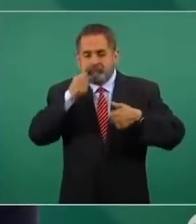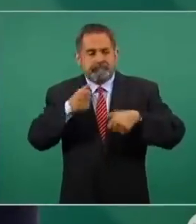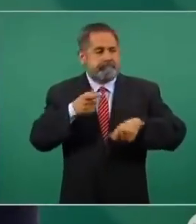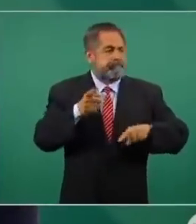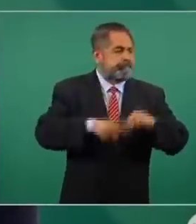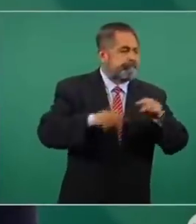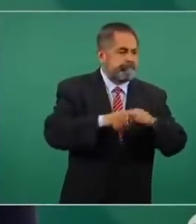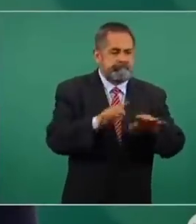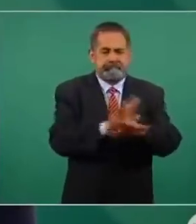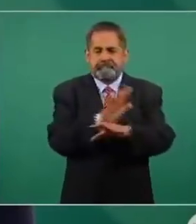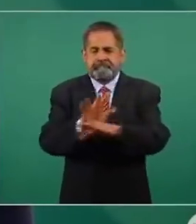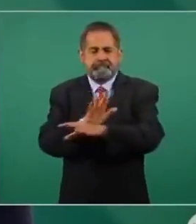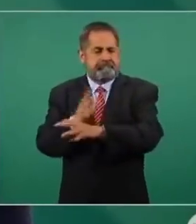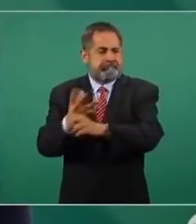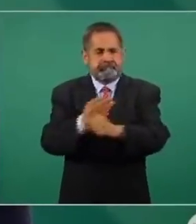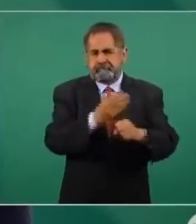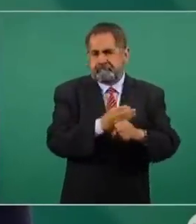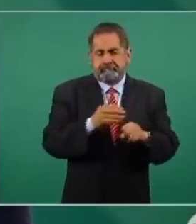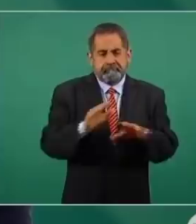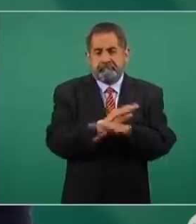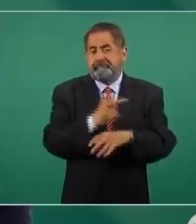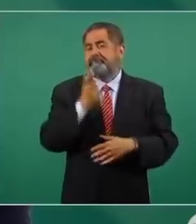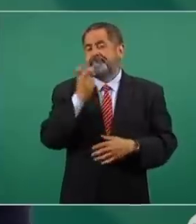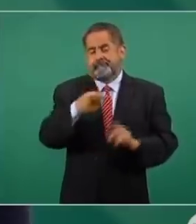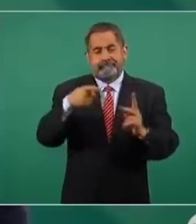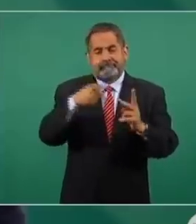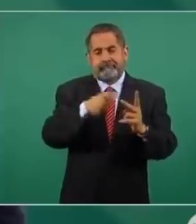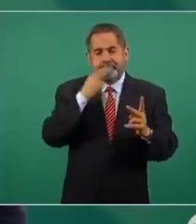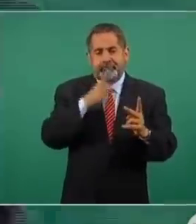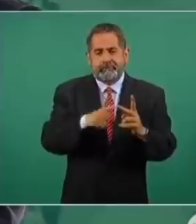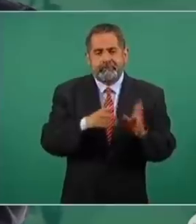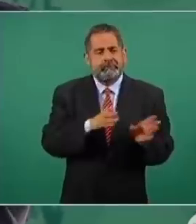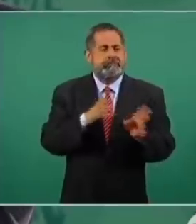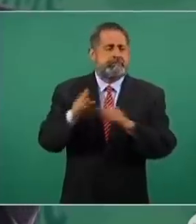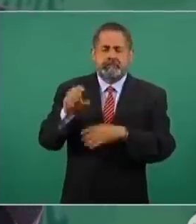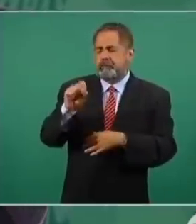a cabo los cambios más que